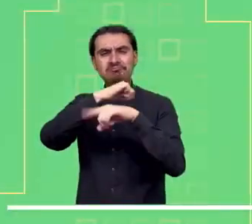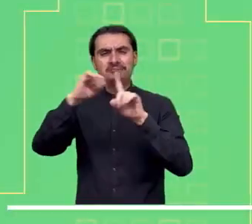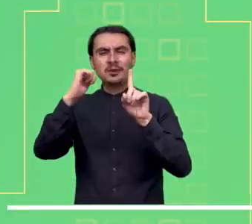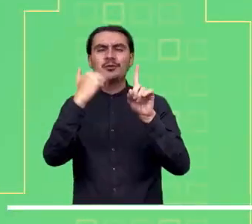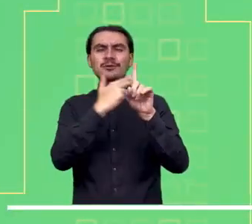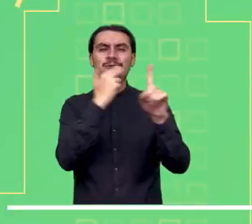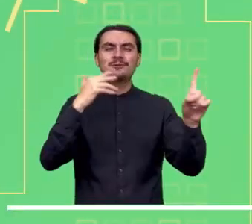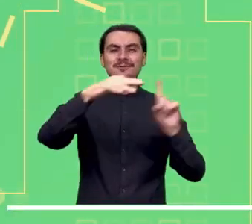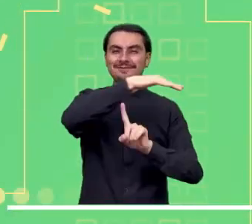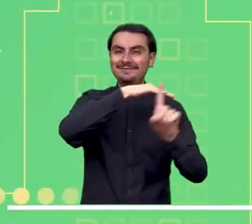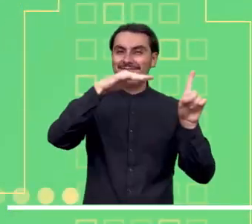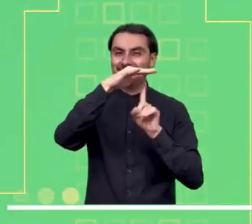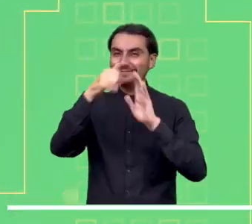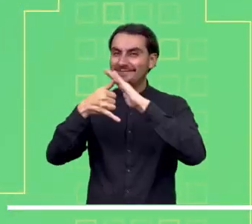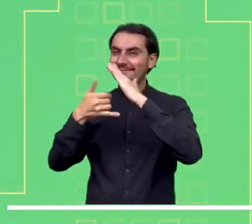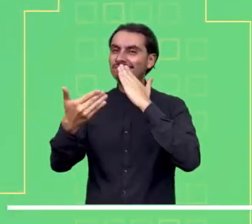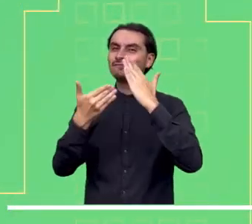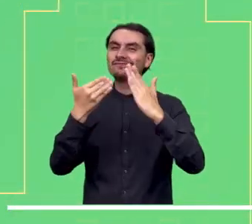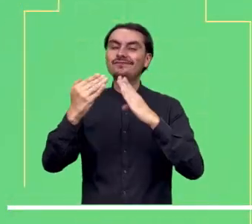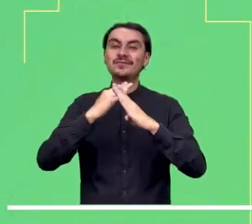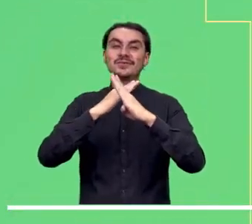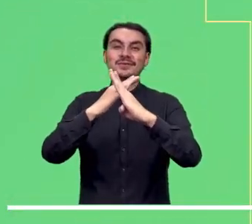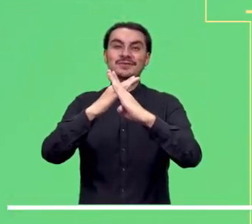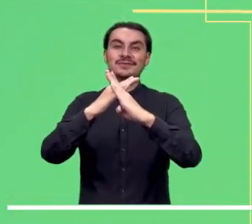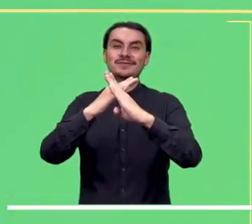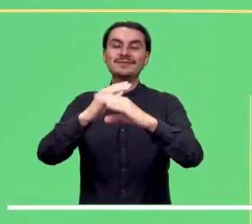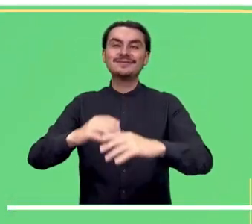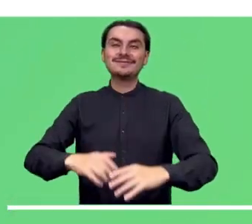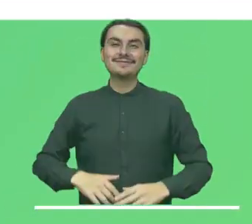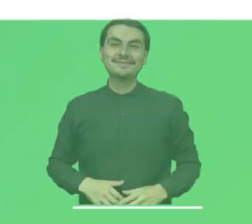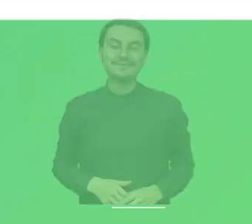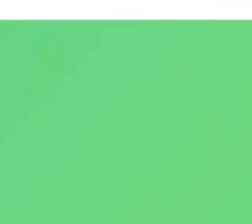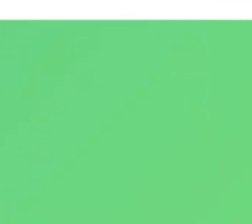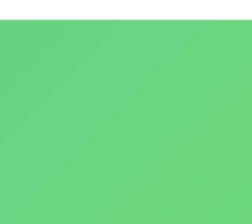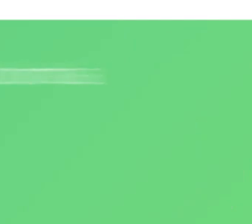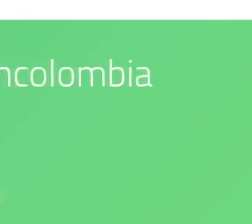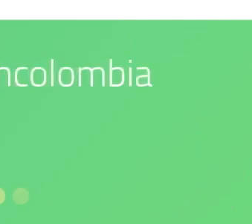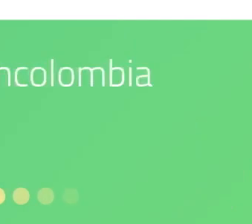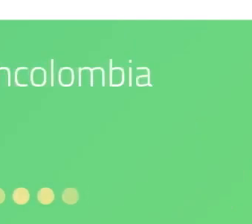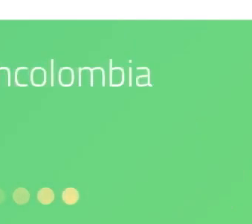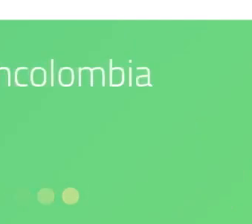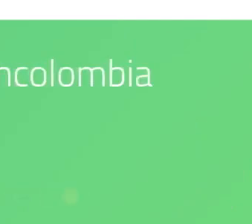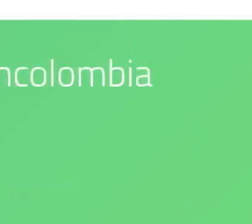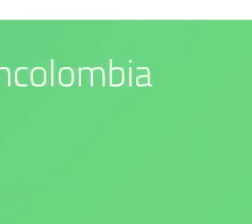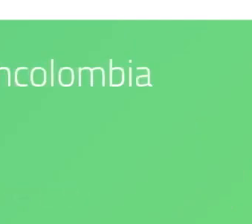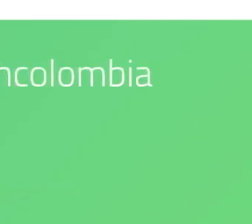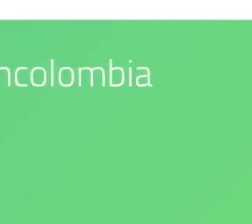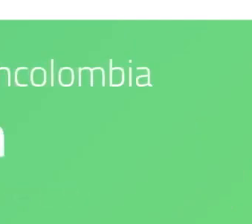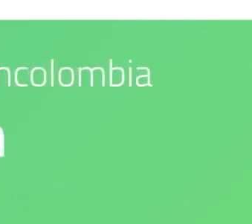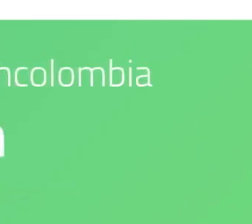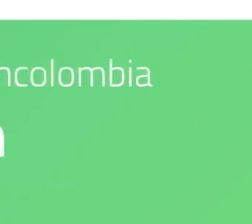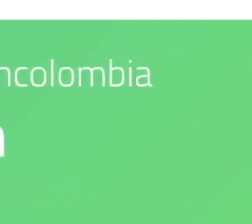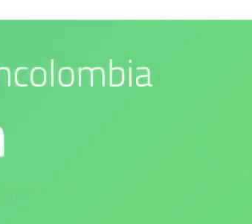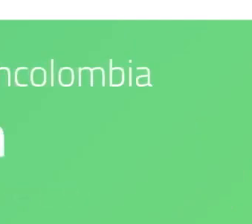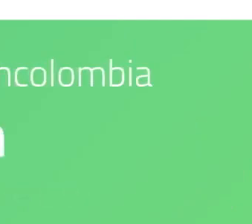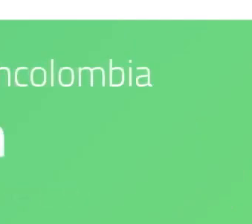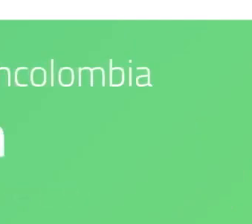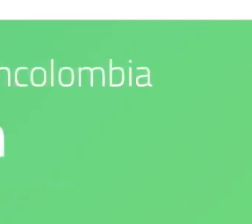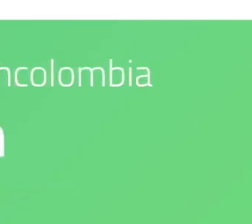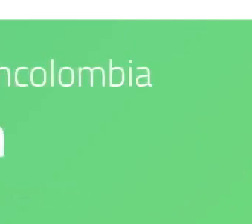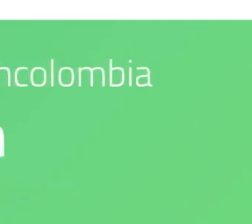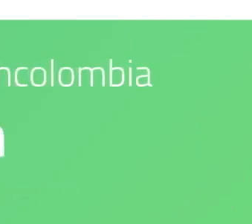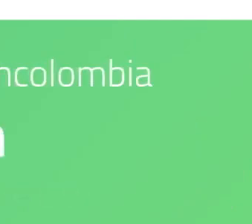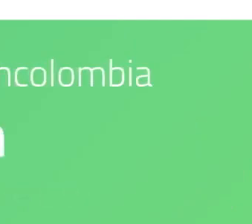Síguenos en nuestras redes sociales. Nuestro compromiso es con el medio ambiente. IDEAM es confianza y